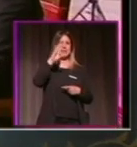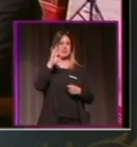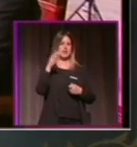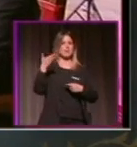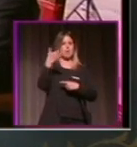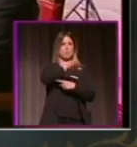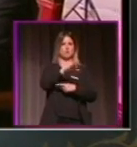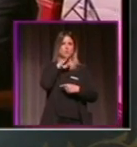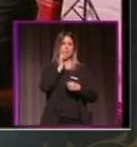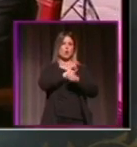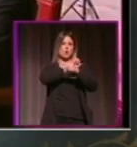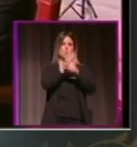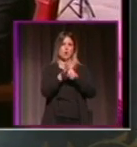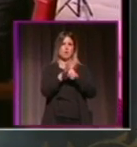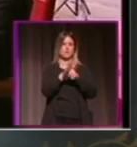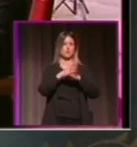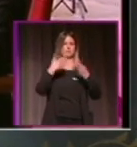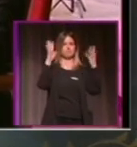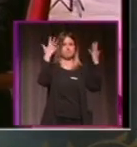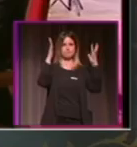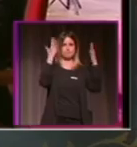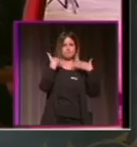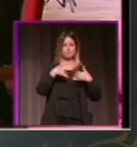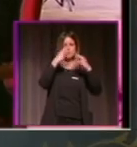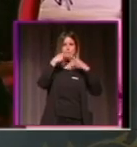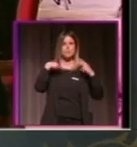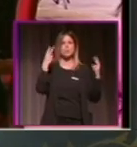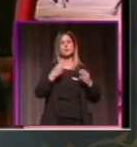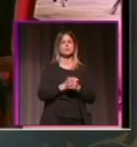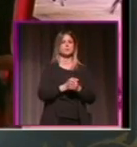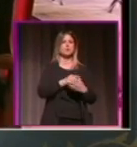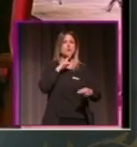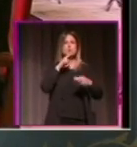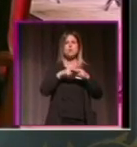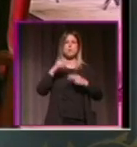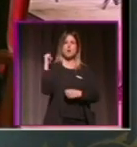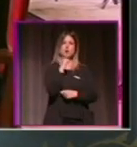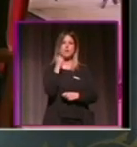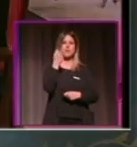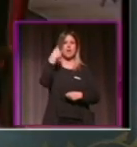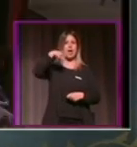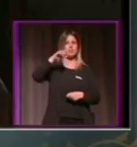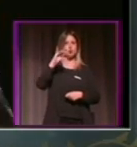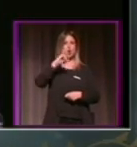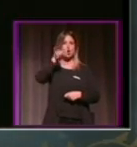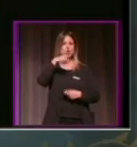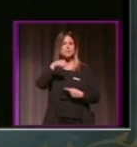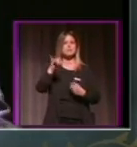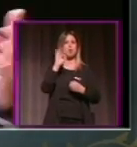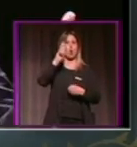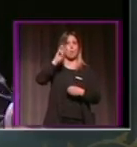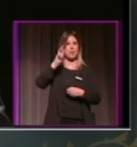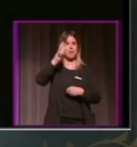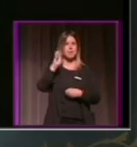sí y algún día habrá que devolvérsela evidentemente bueno si os parece vamos a dejar ya de un lado al pregón porque tenemos